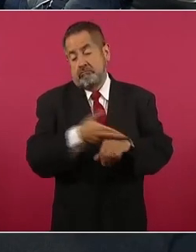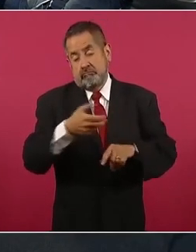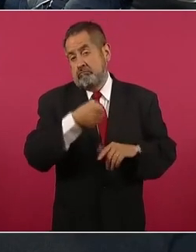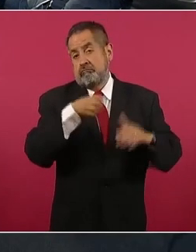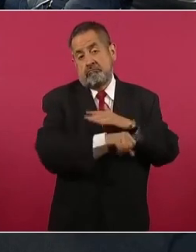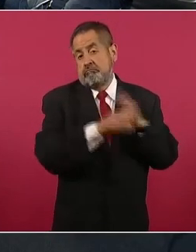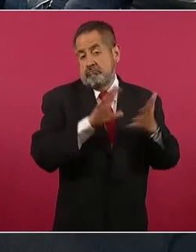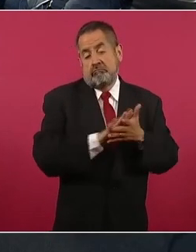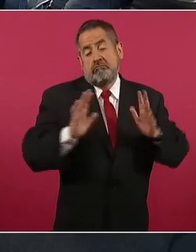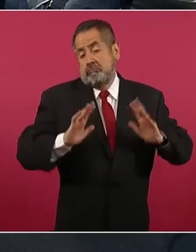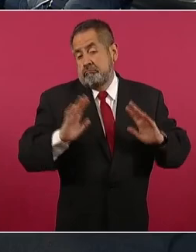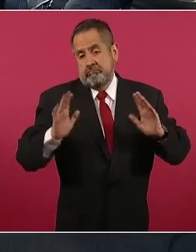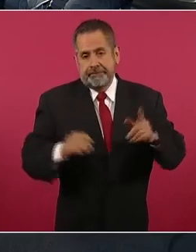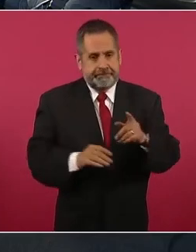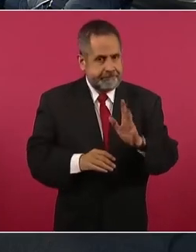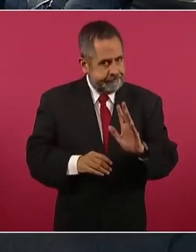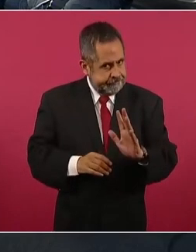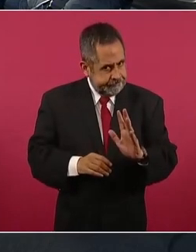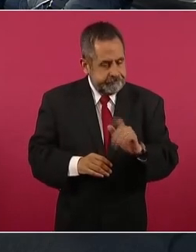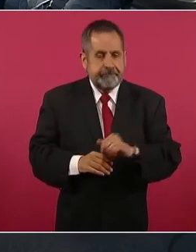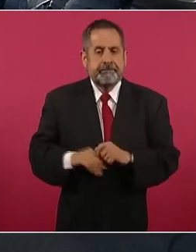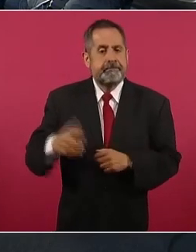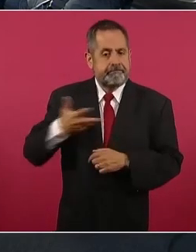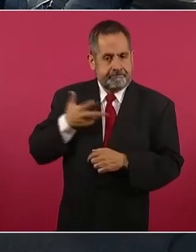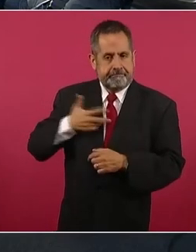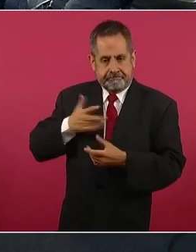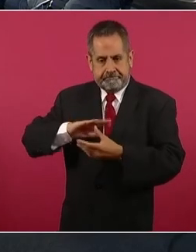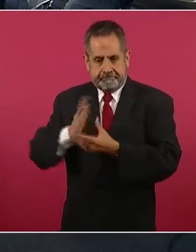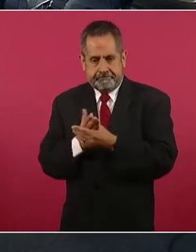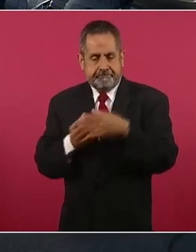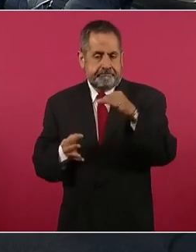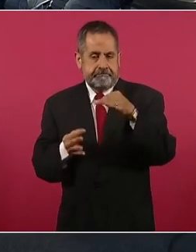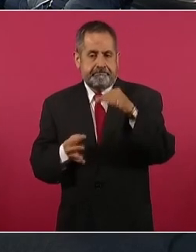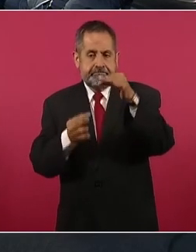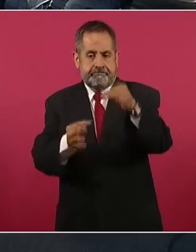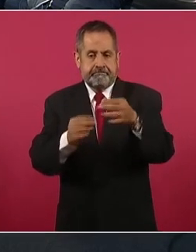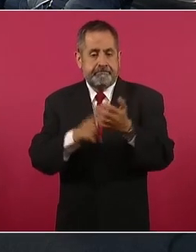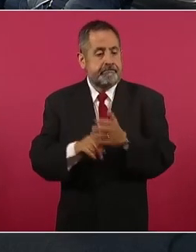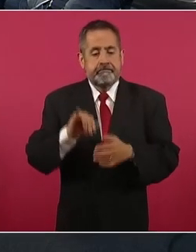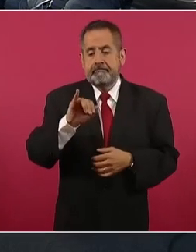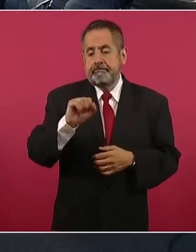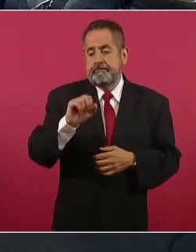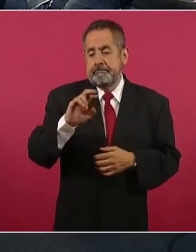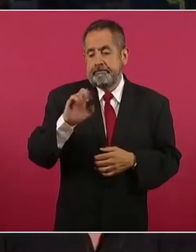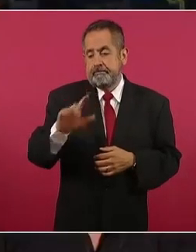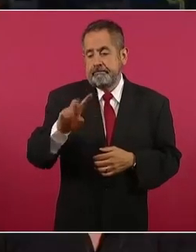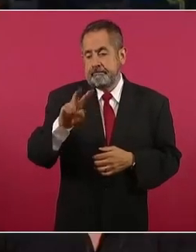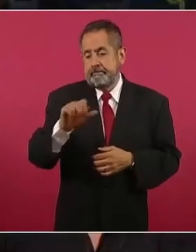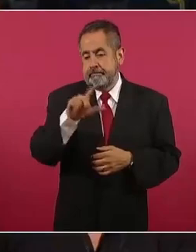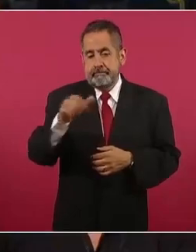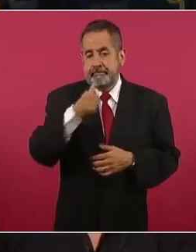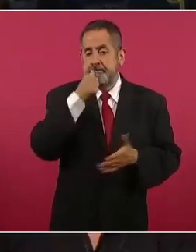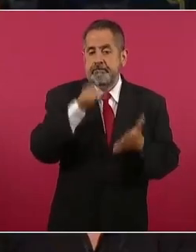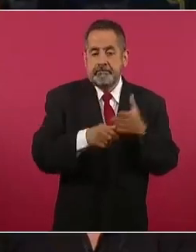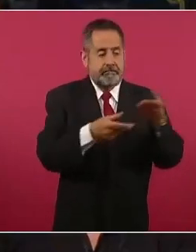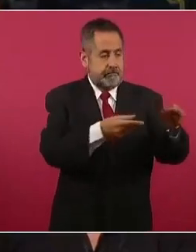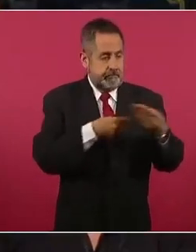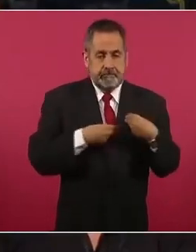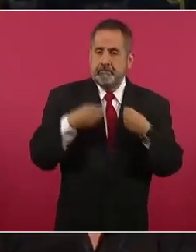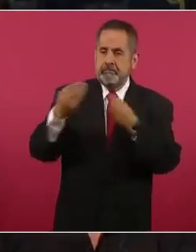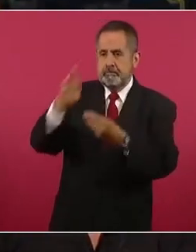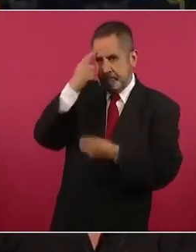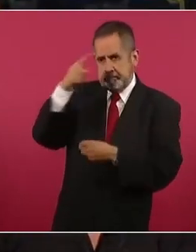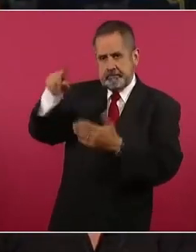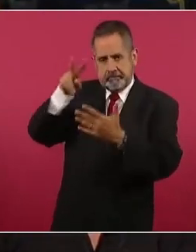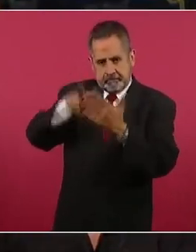Entonces, yo tengo un documento que nos hizo llegar Israel Vallarta, una carta para que usted la pueda leer,